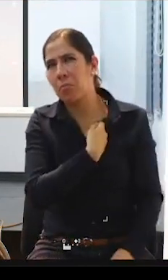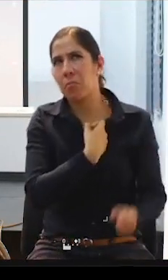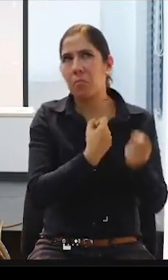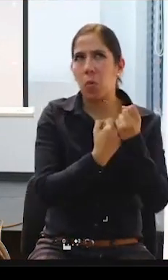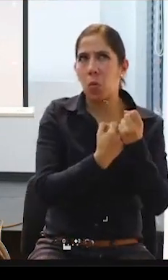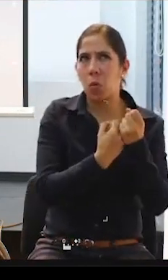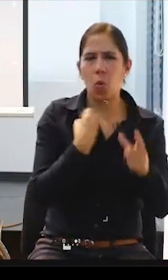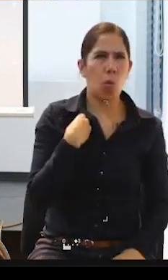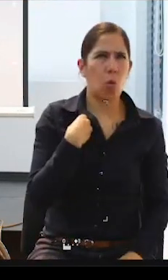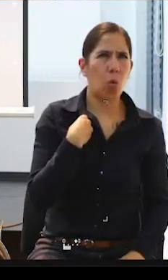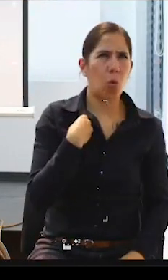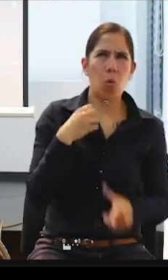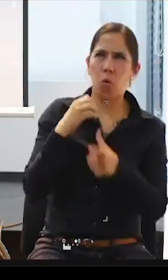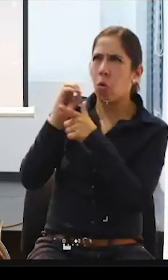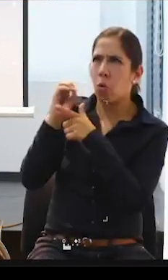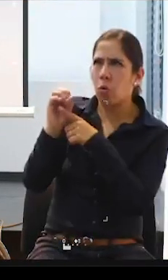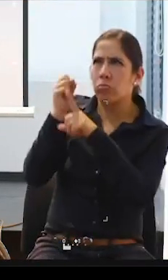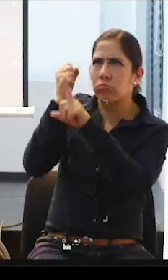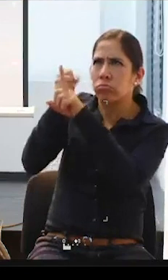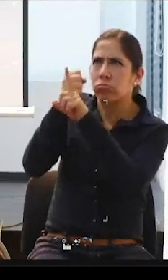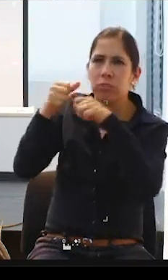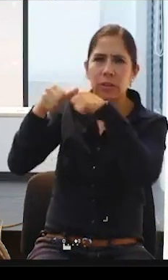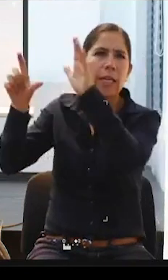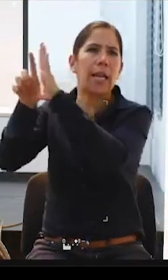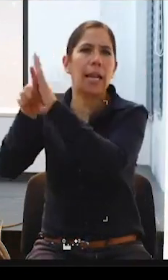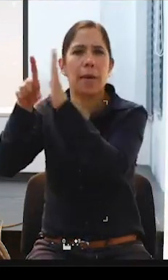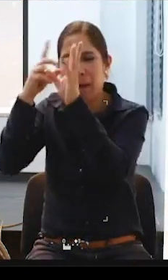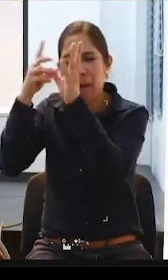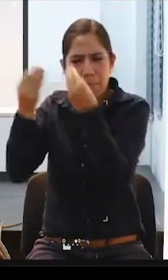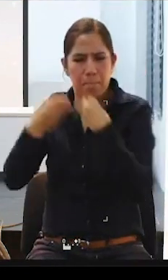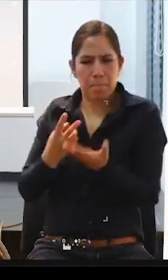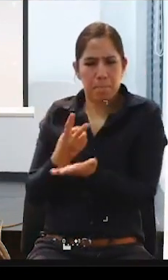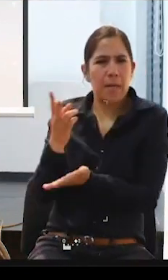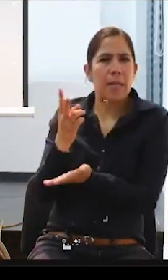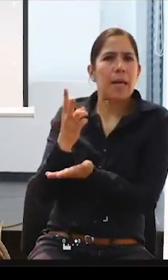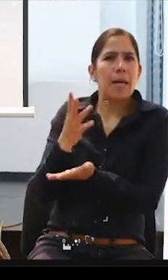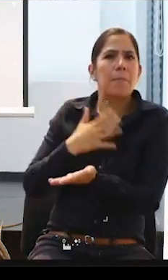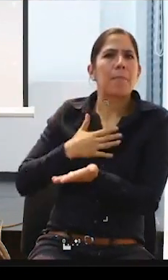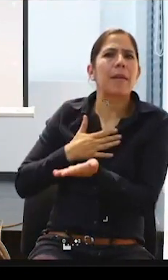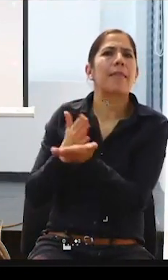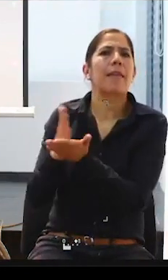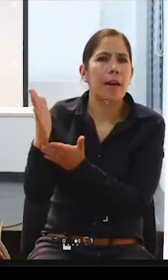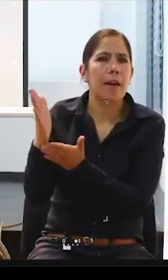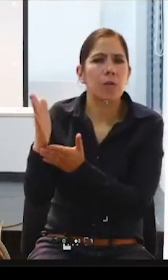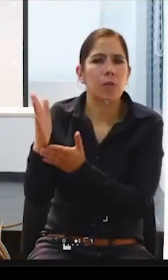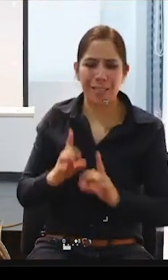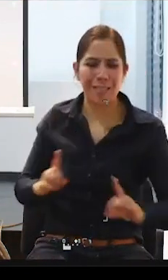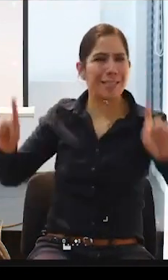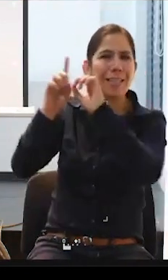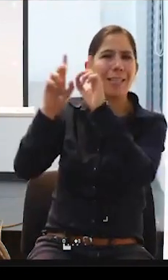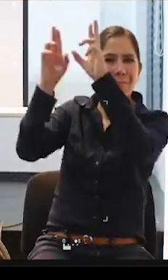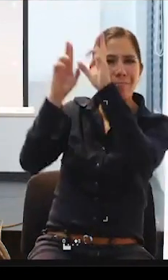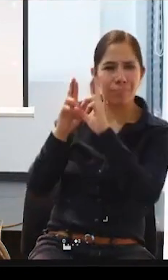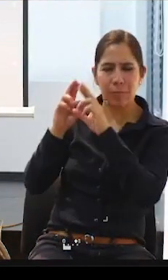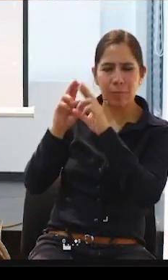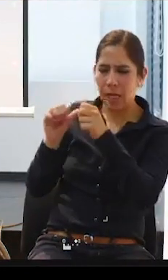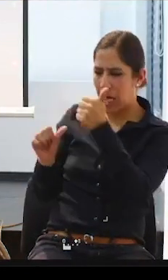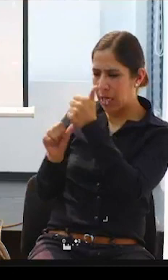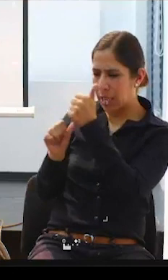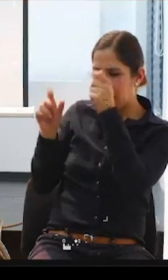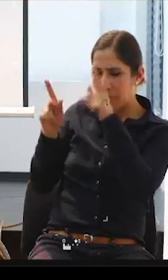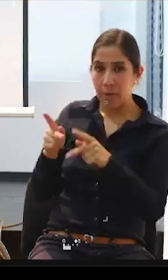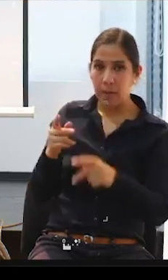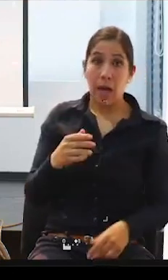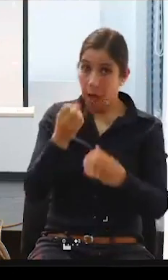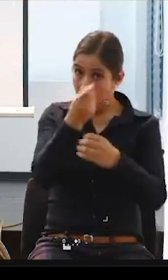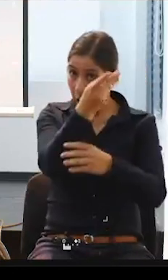una ley que realmente venga a reivindicar mis derechos y mi dignidad como ser humano desde la asistencia personal y yo pienso que ahí